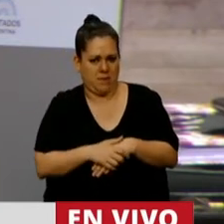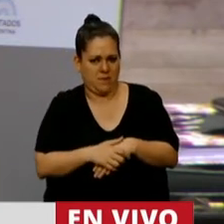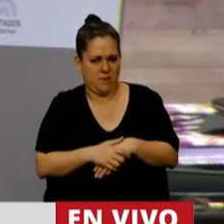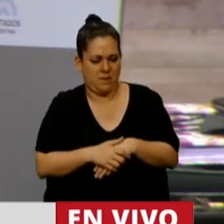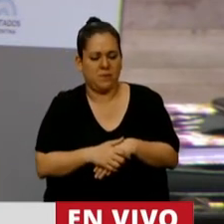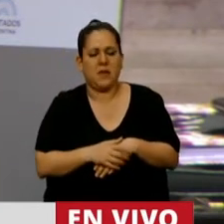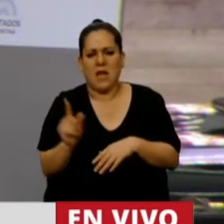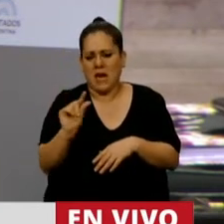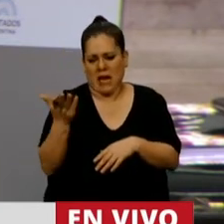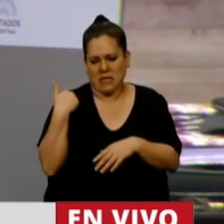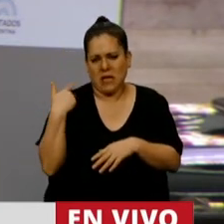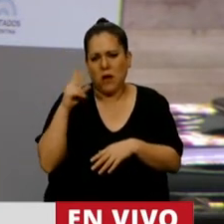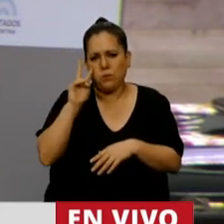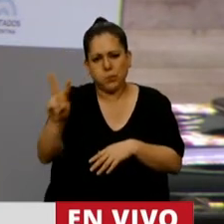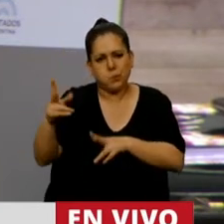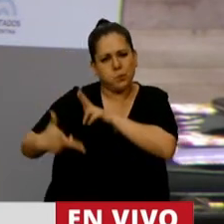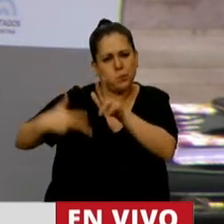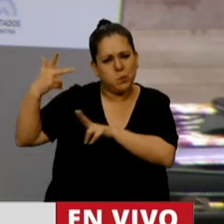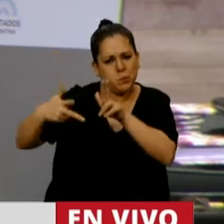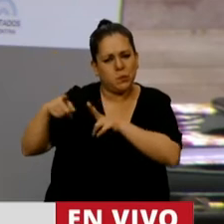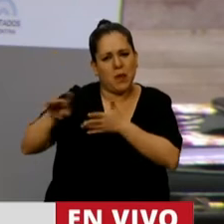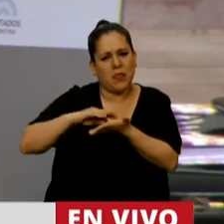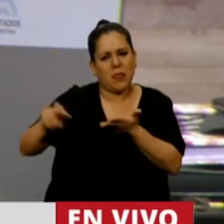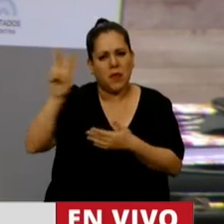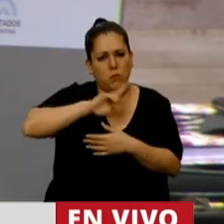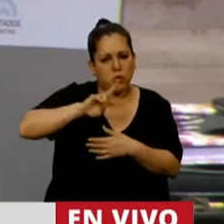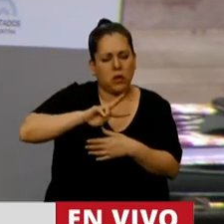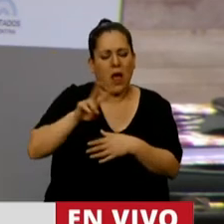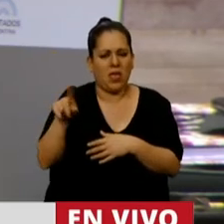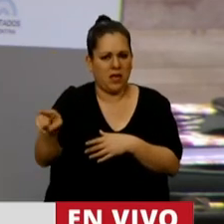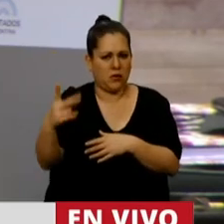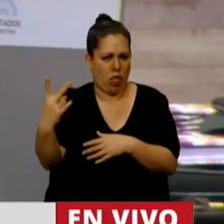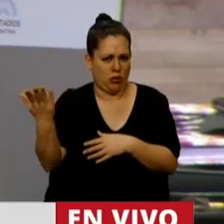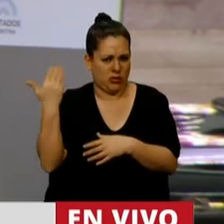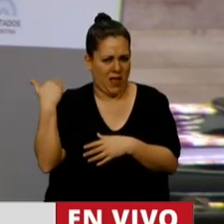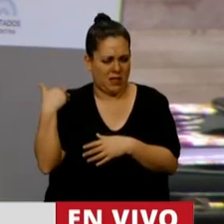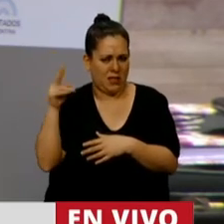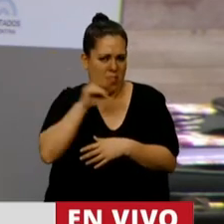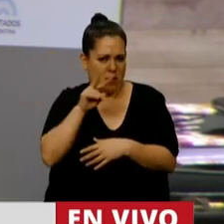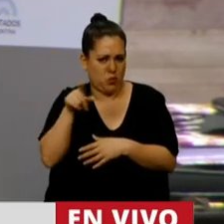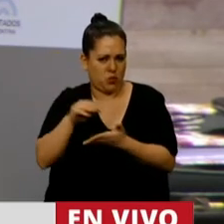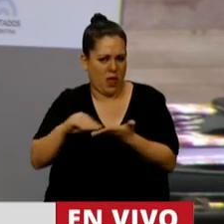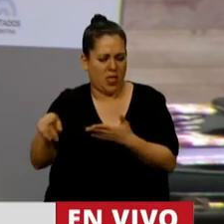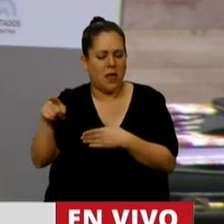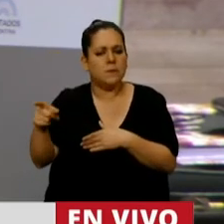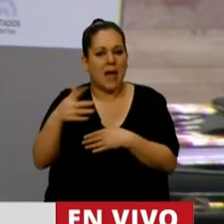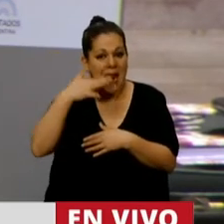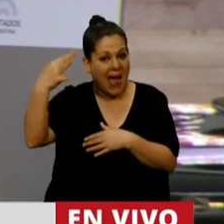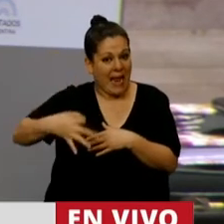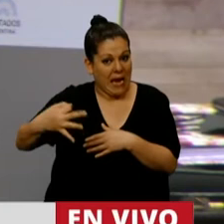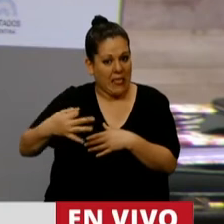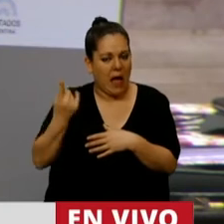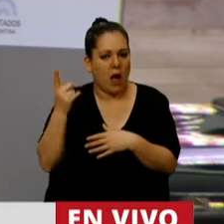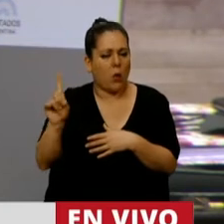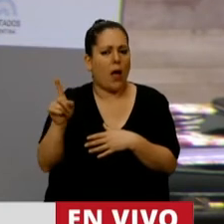Recién escuchaba a las diputadas y diputadas preopinantes y la realidad es que cuando se